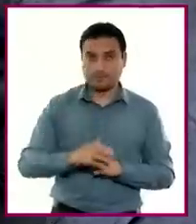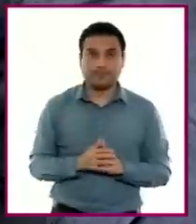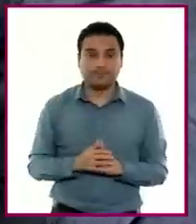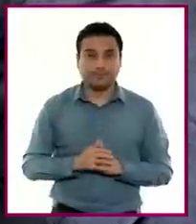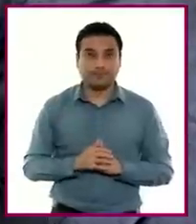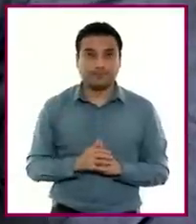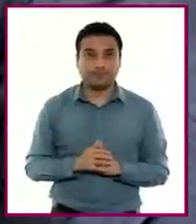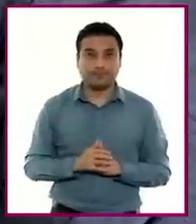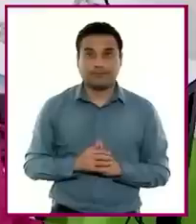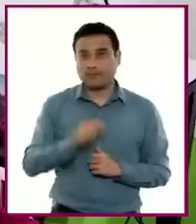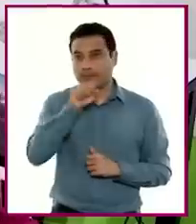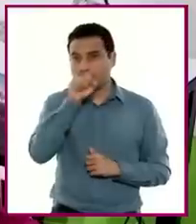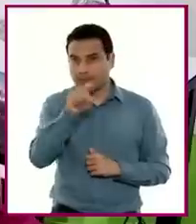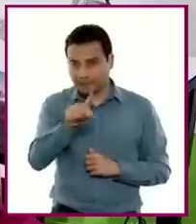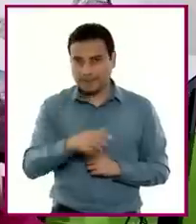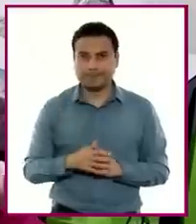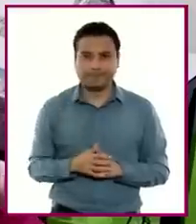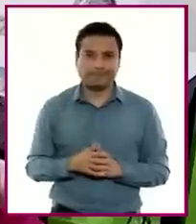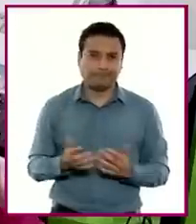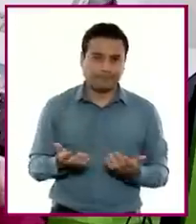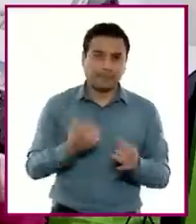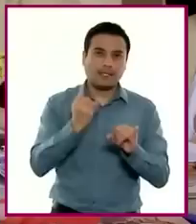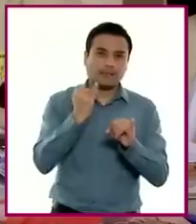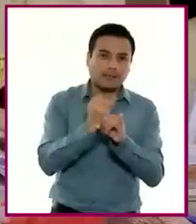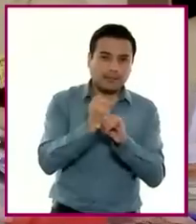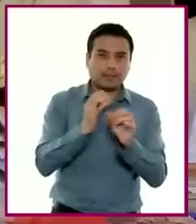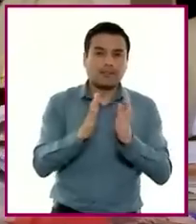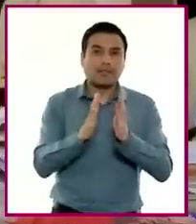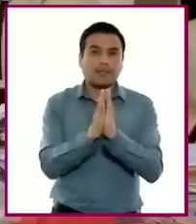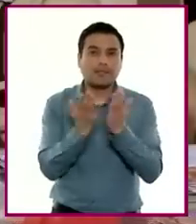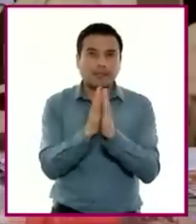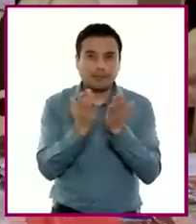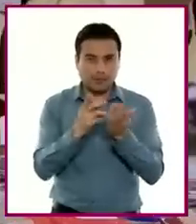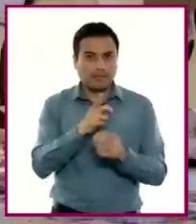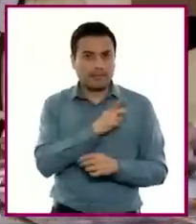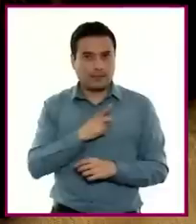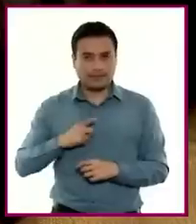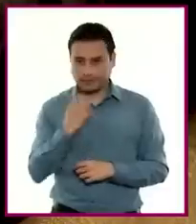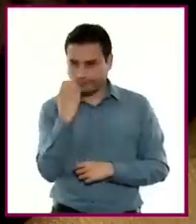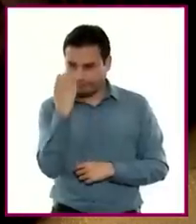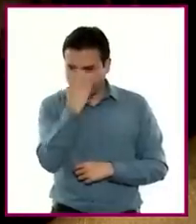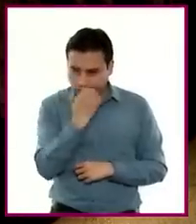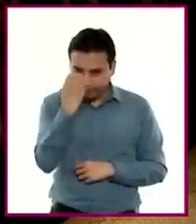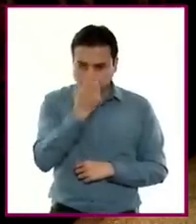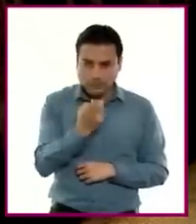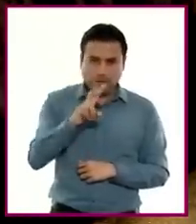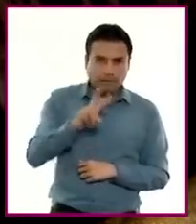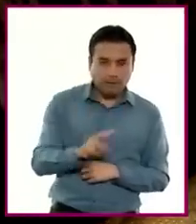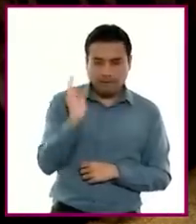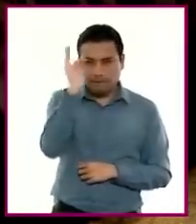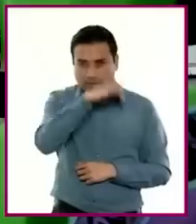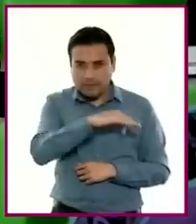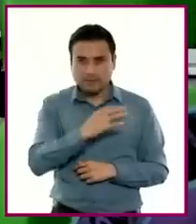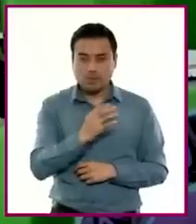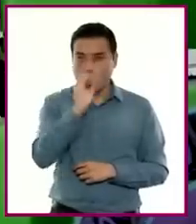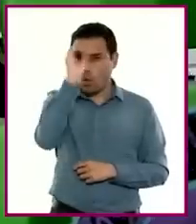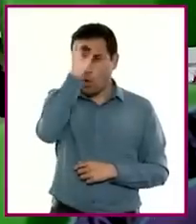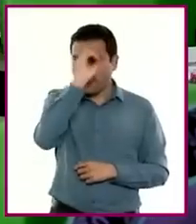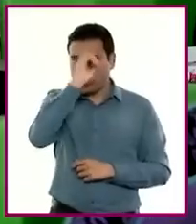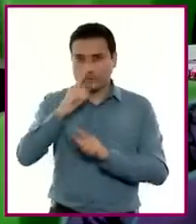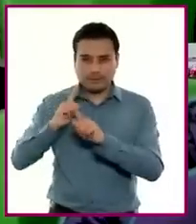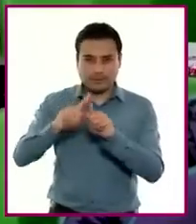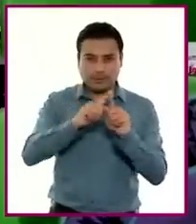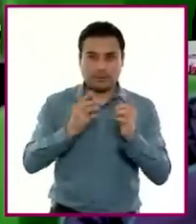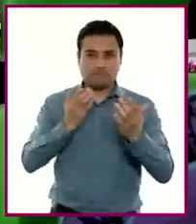veracidad de la información que circula en distintos medios, revisen más de un punto de vista y tomen posturas ante los temas de su